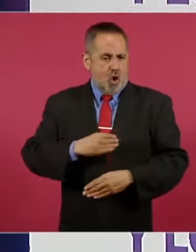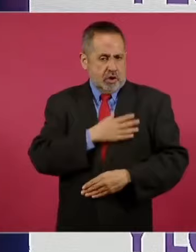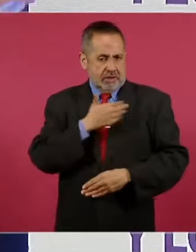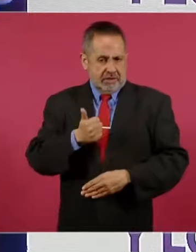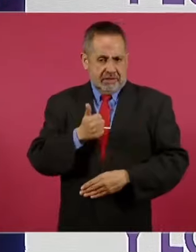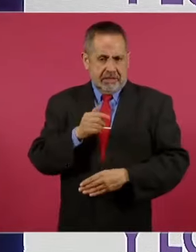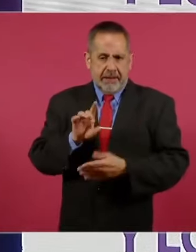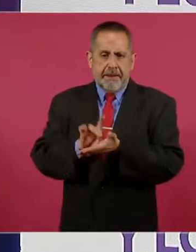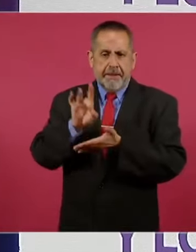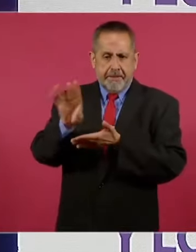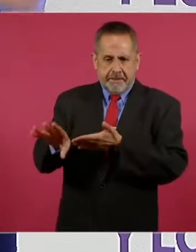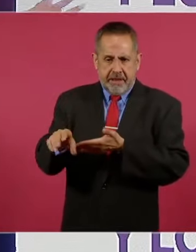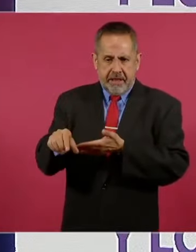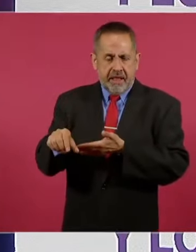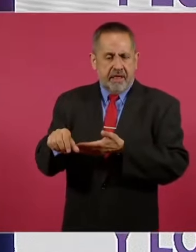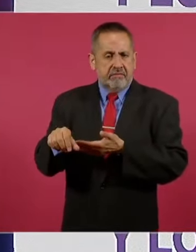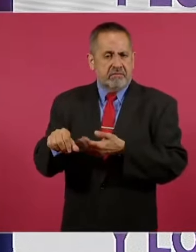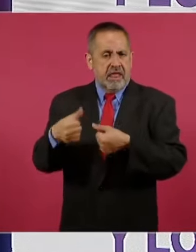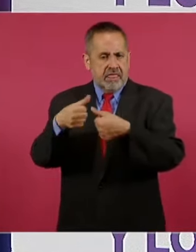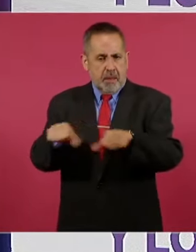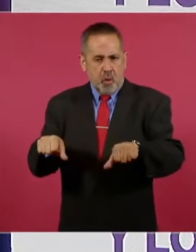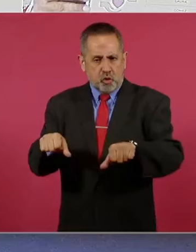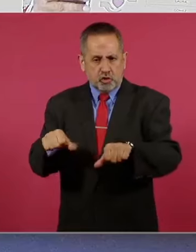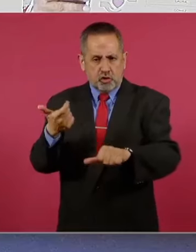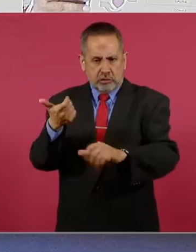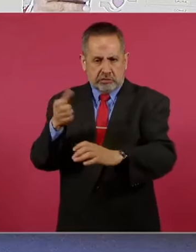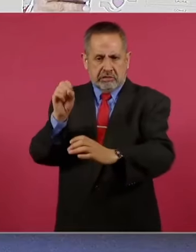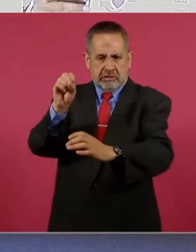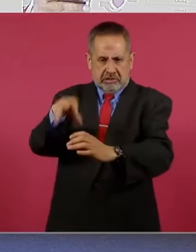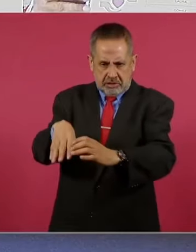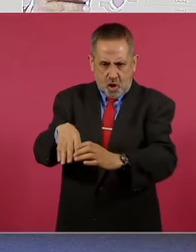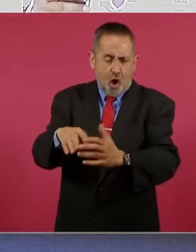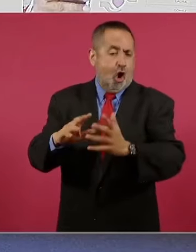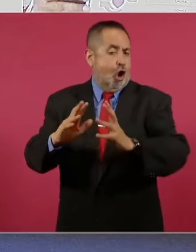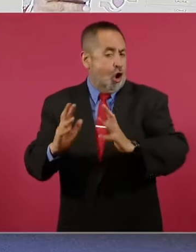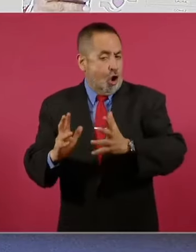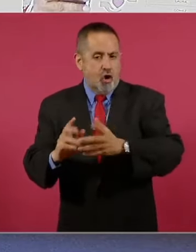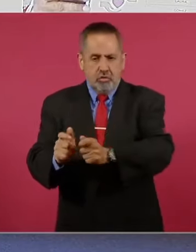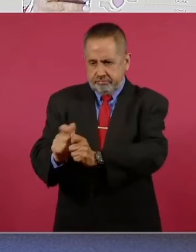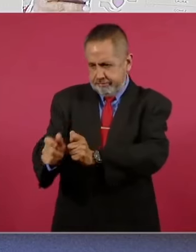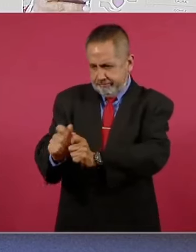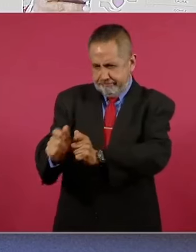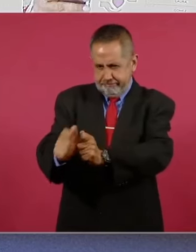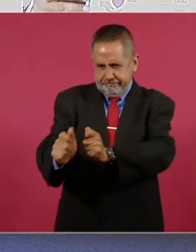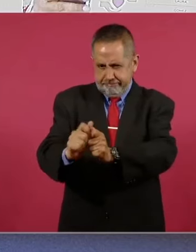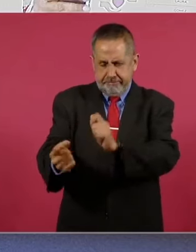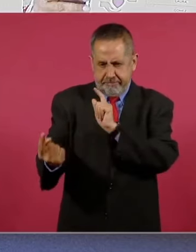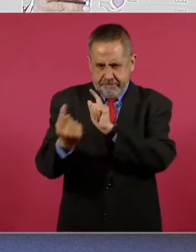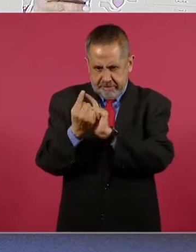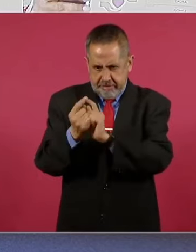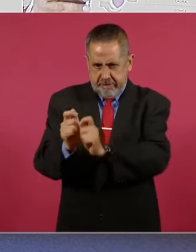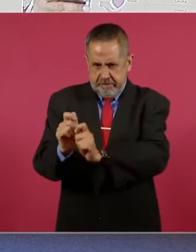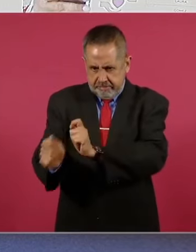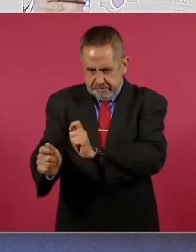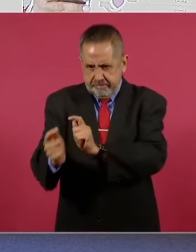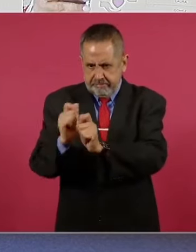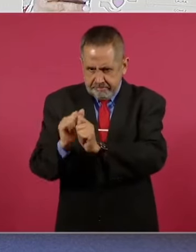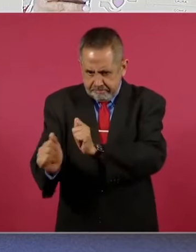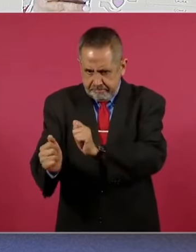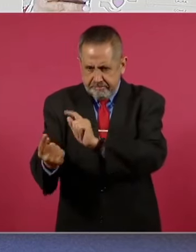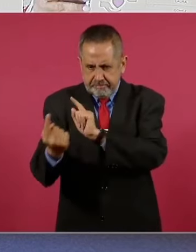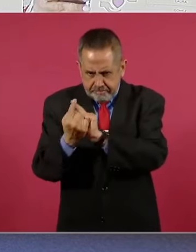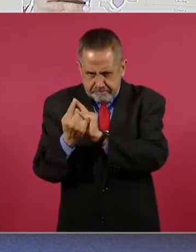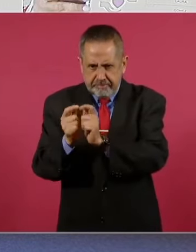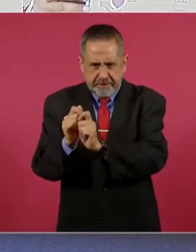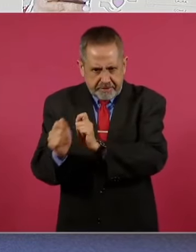o en efectivo en módulos que están